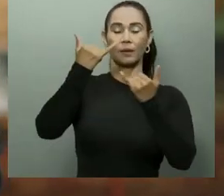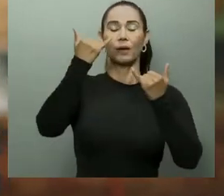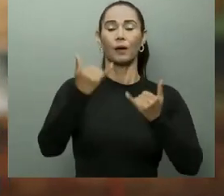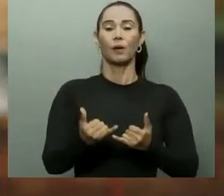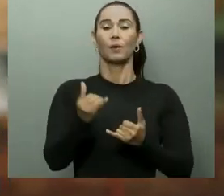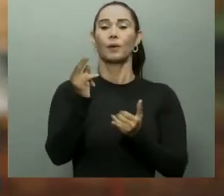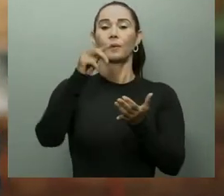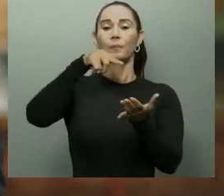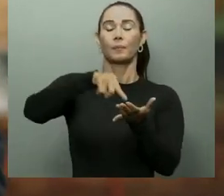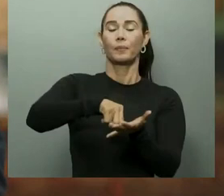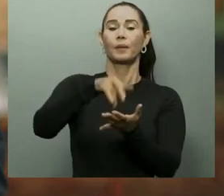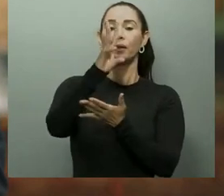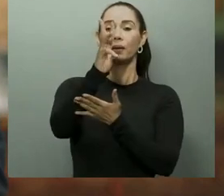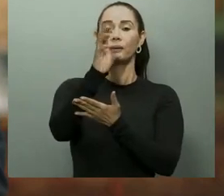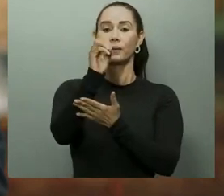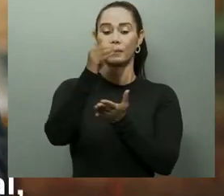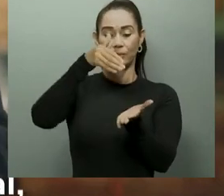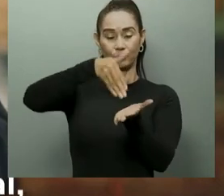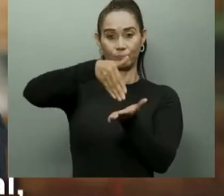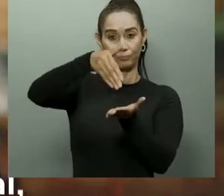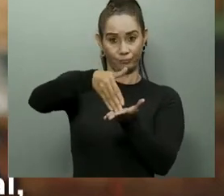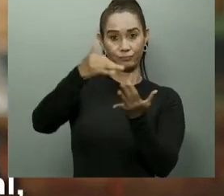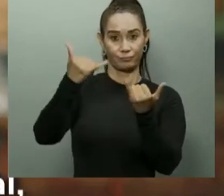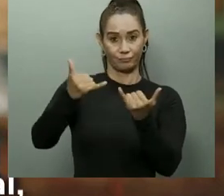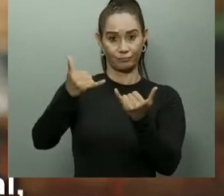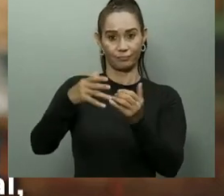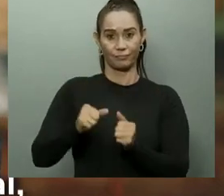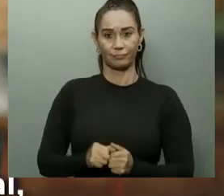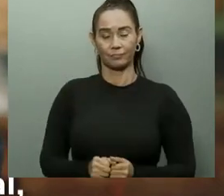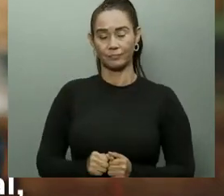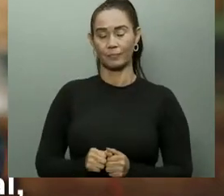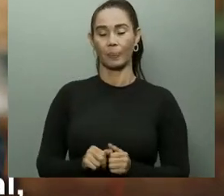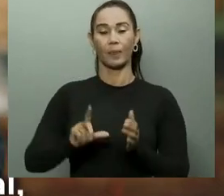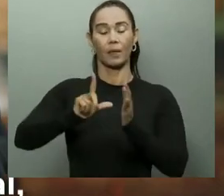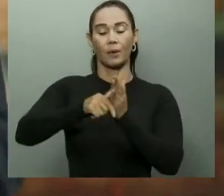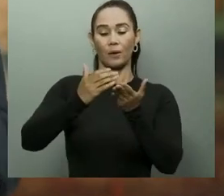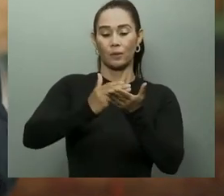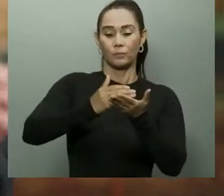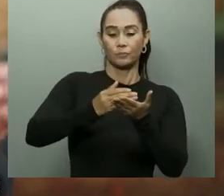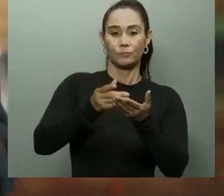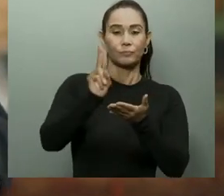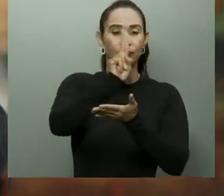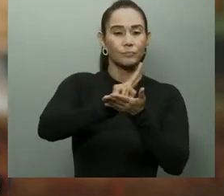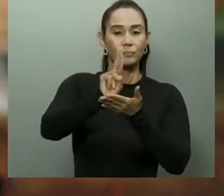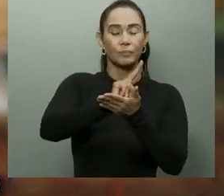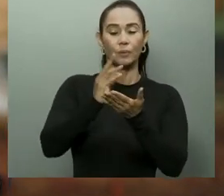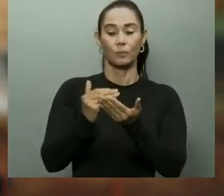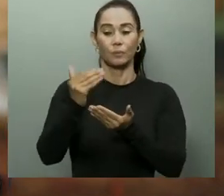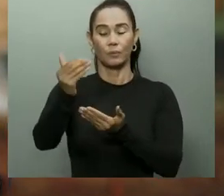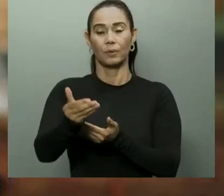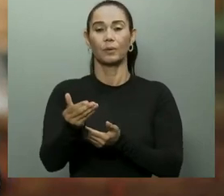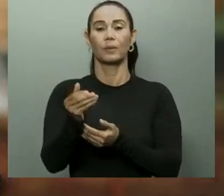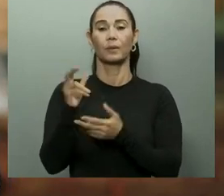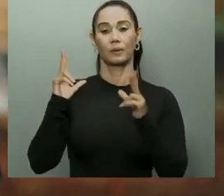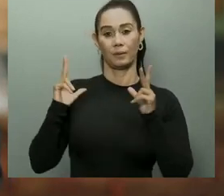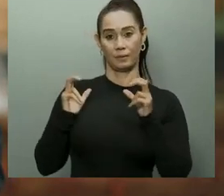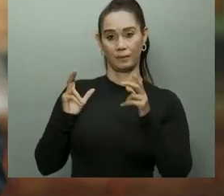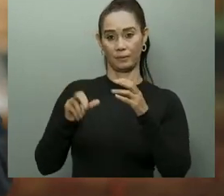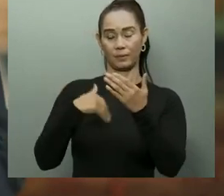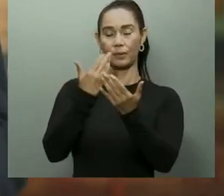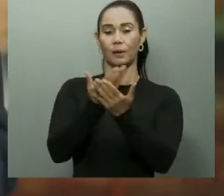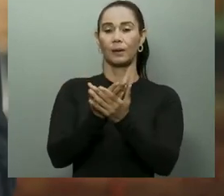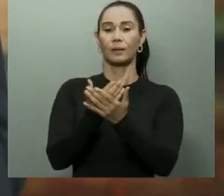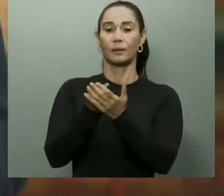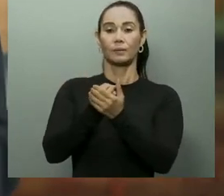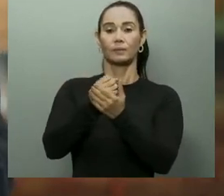millones en este. En las partidas de uso discrecional, de enero a septiembre del 2020, se